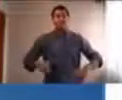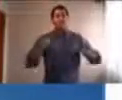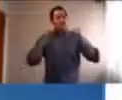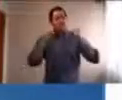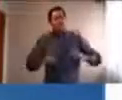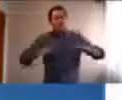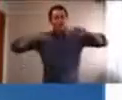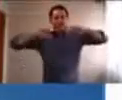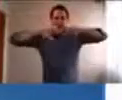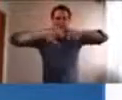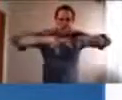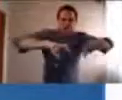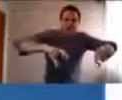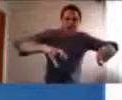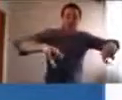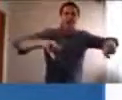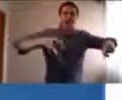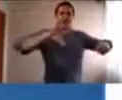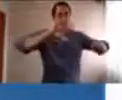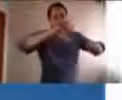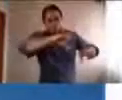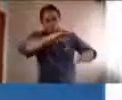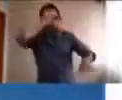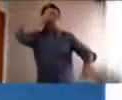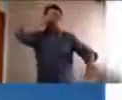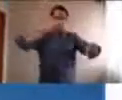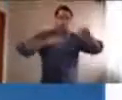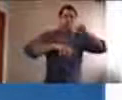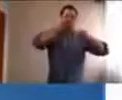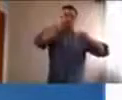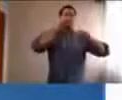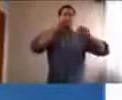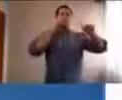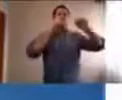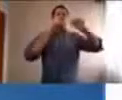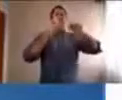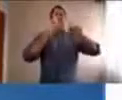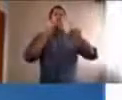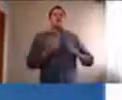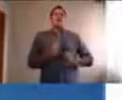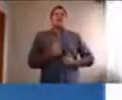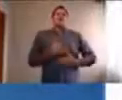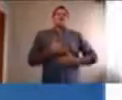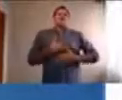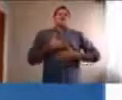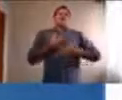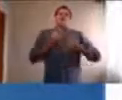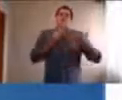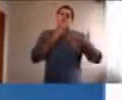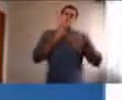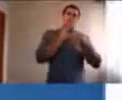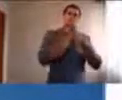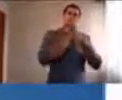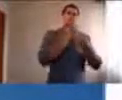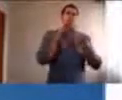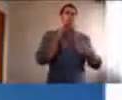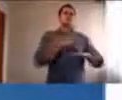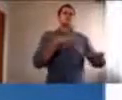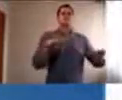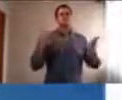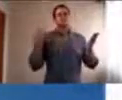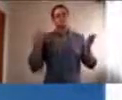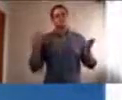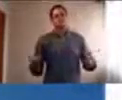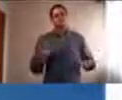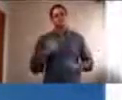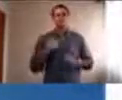modelar encuentros diferentes con nuestros afectos. Bueno, esto es lo que puedo compartir